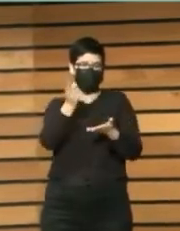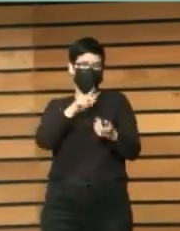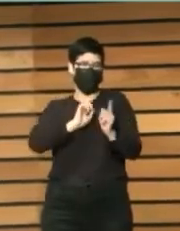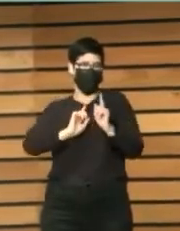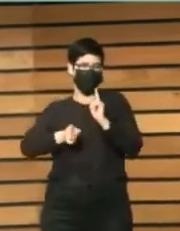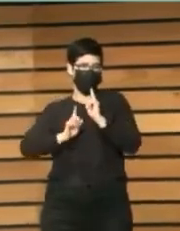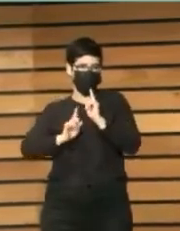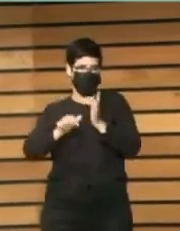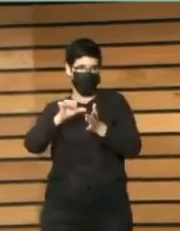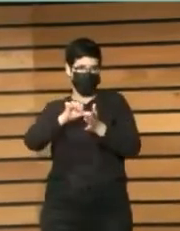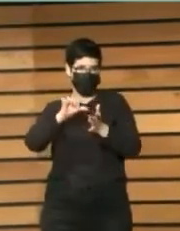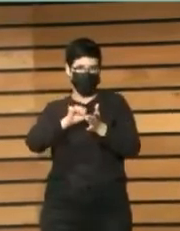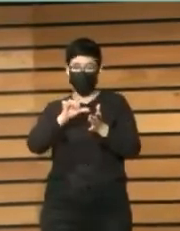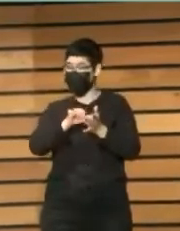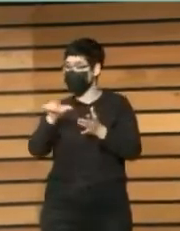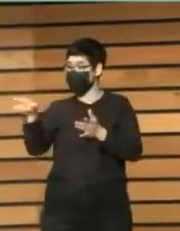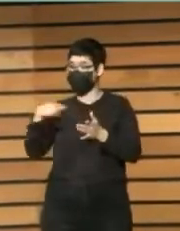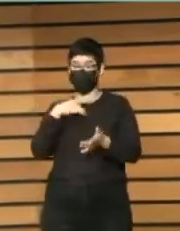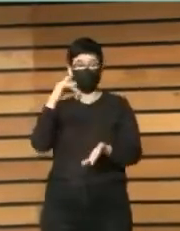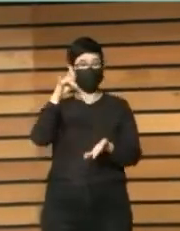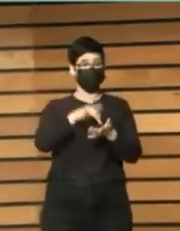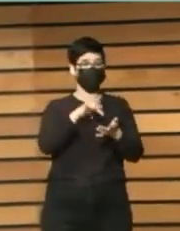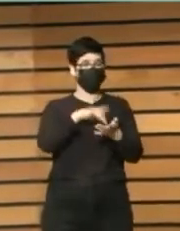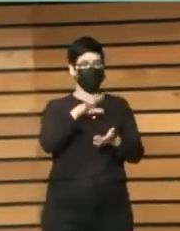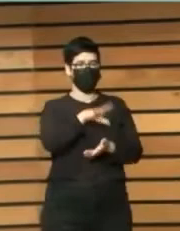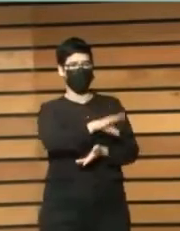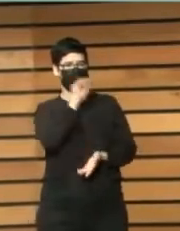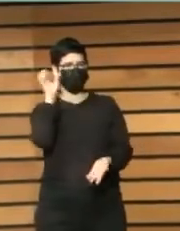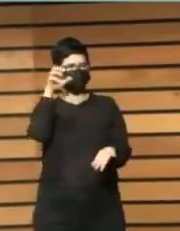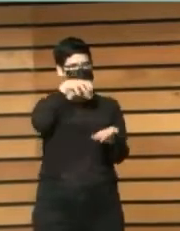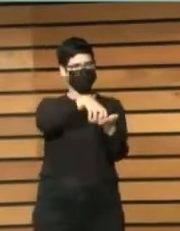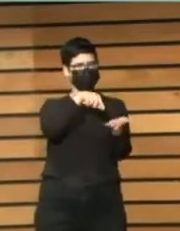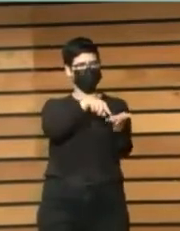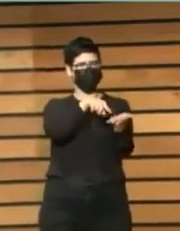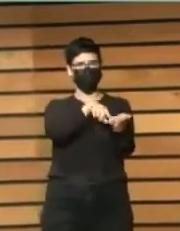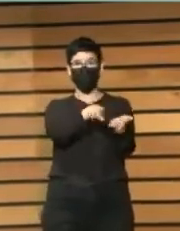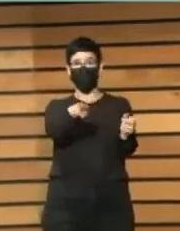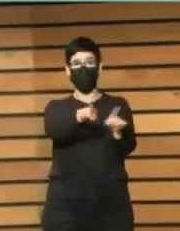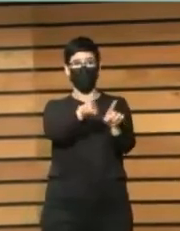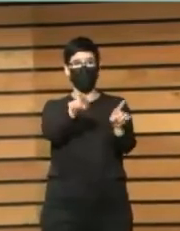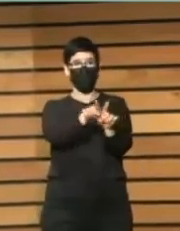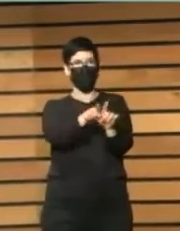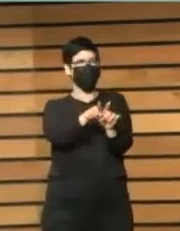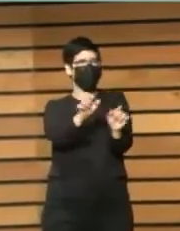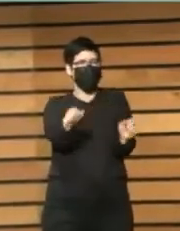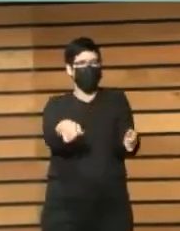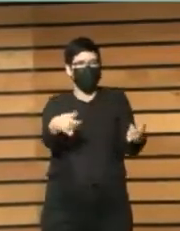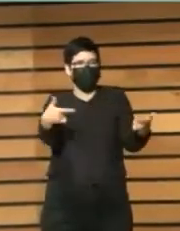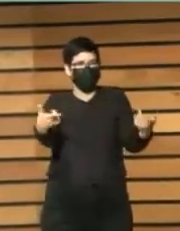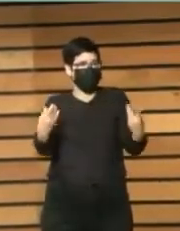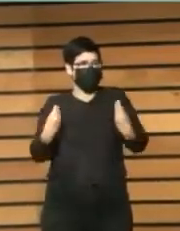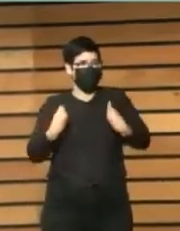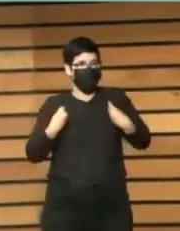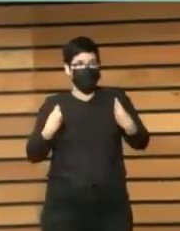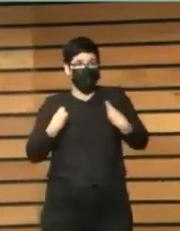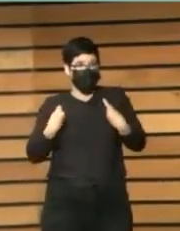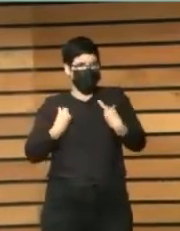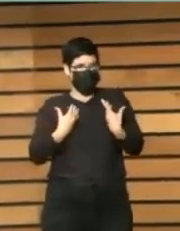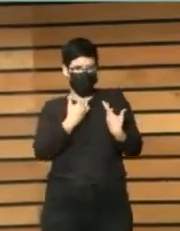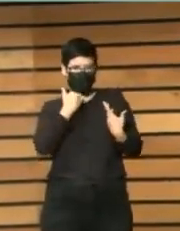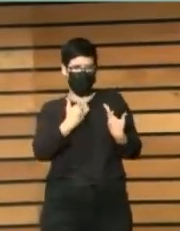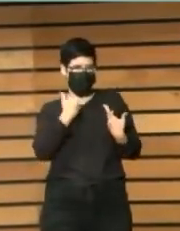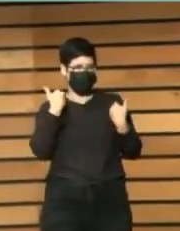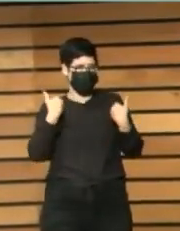a la hora de entender el centro como un lugar orgánico, casi en algún momento como un ser vivo,